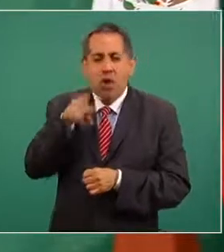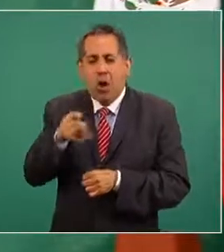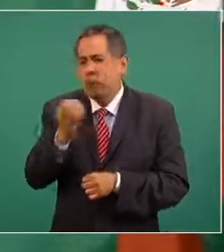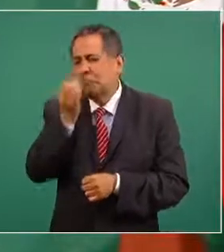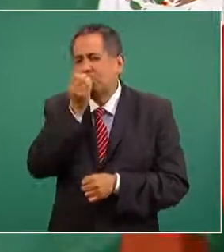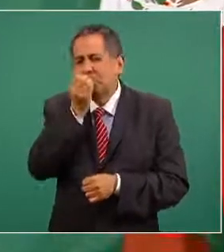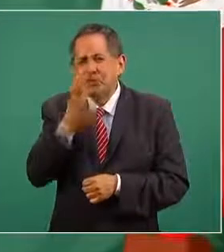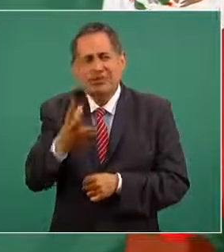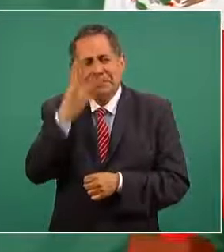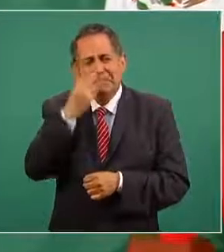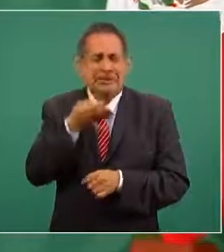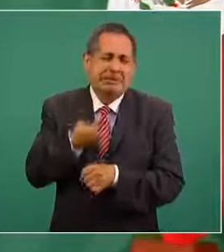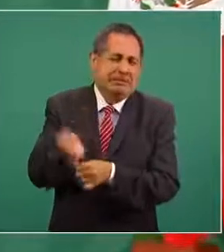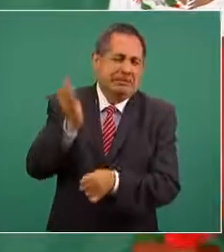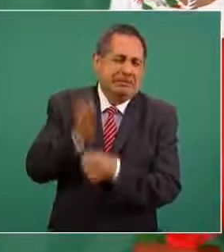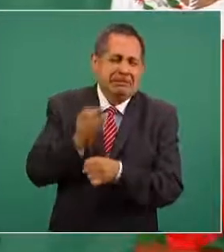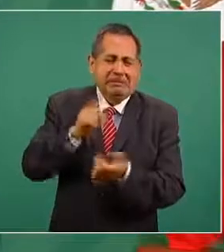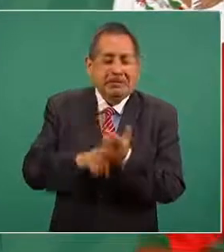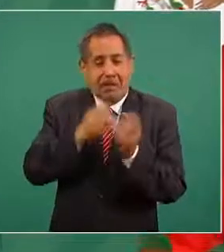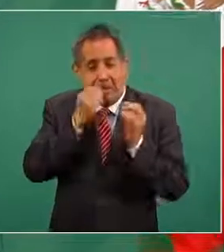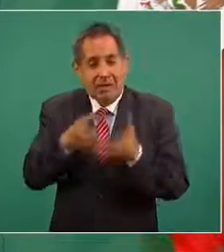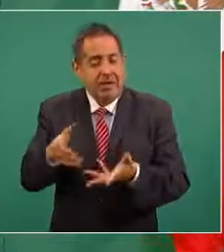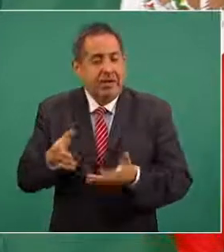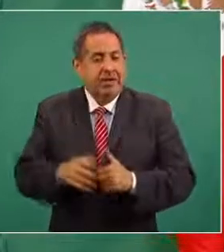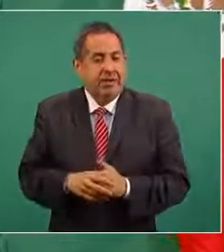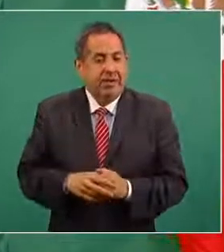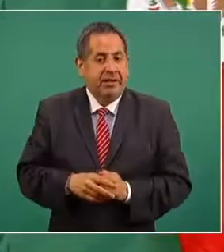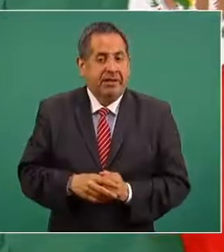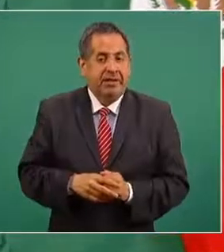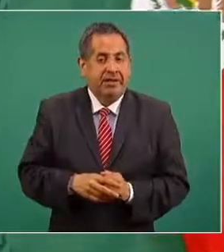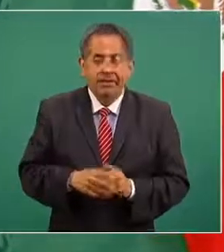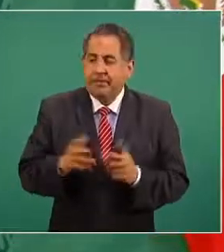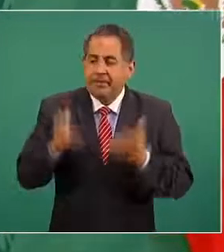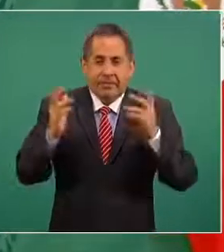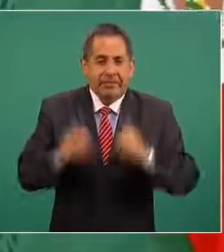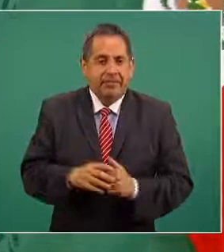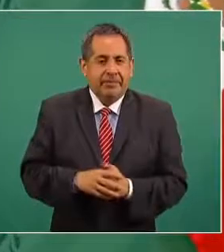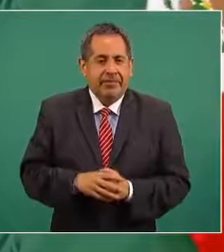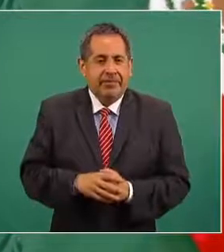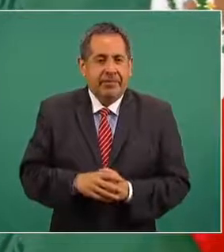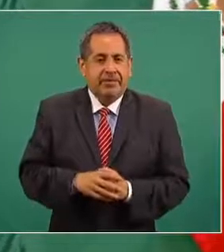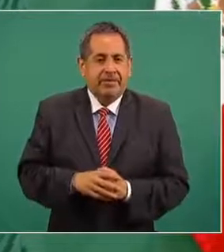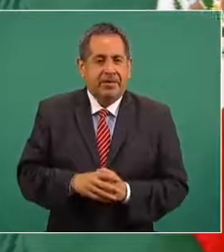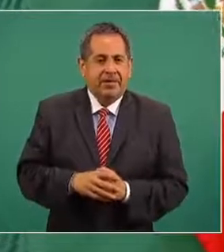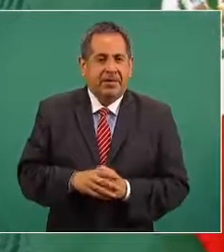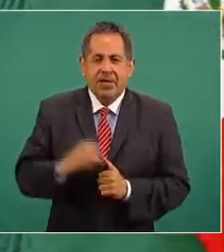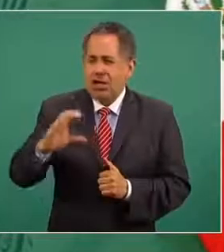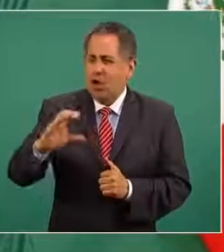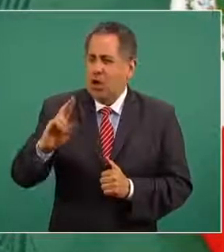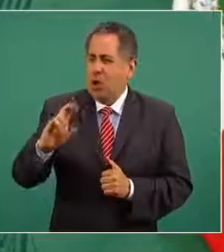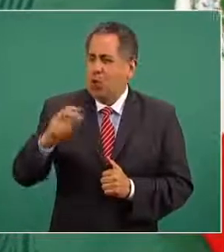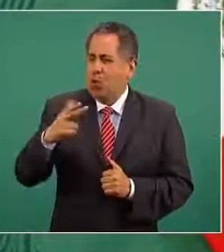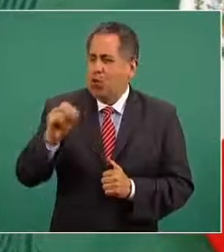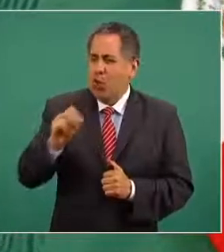buena y el bueno Cucho también